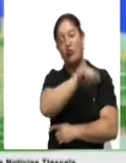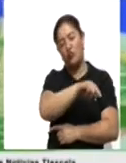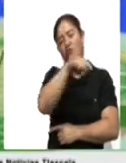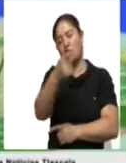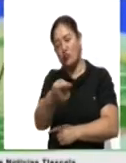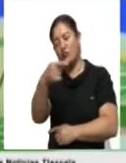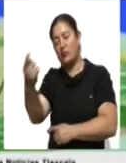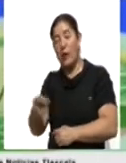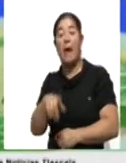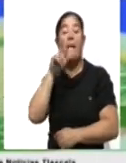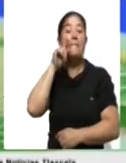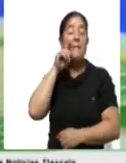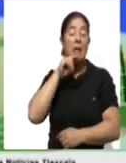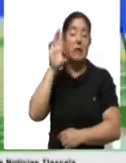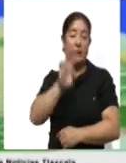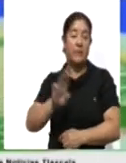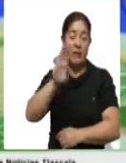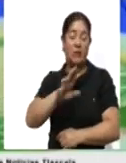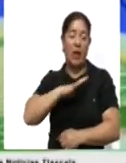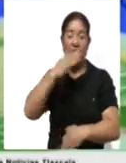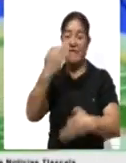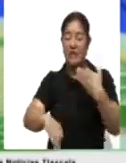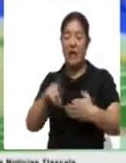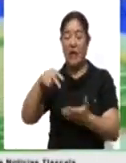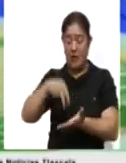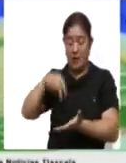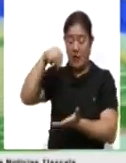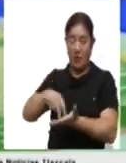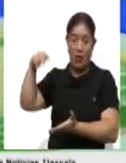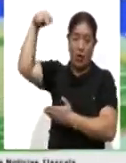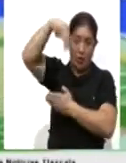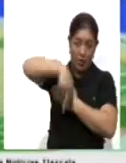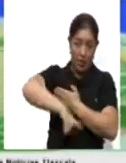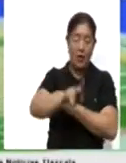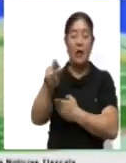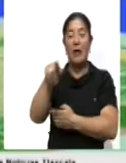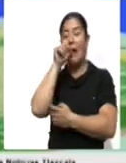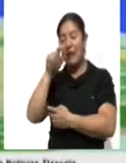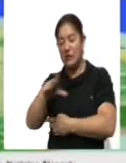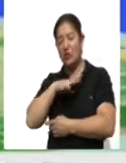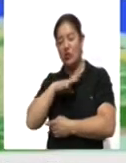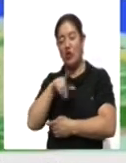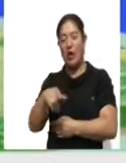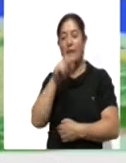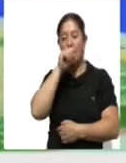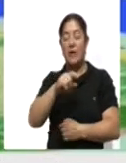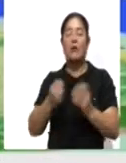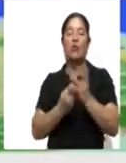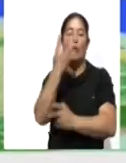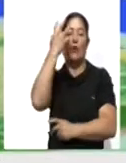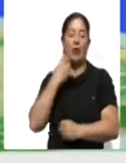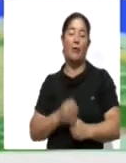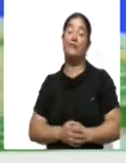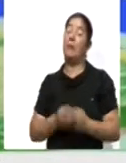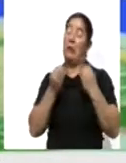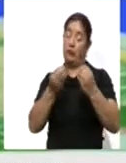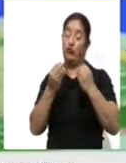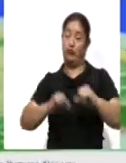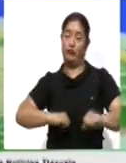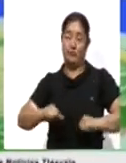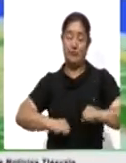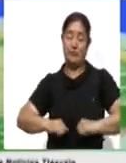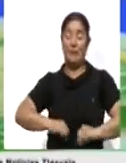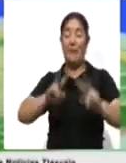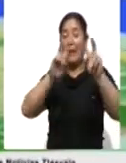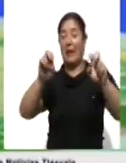Mañana miércoles entra en acción la gimnasia de trampolín en Jalisco y el jueves lo hará el asetismo en Nuevo León. Pues mucha actividad, Manuel, en materia